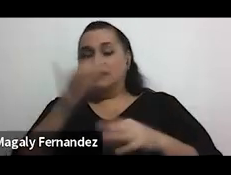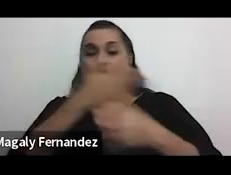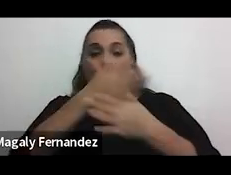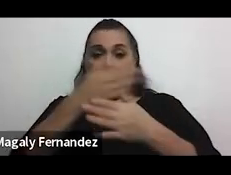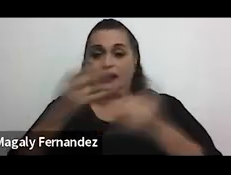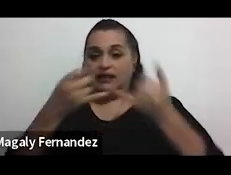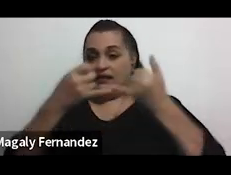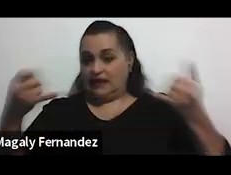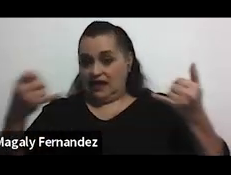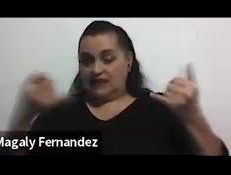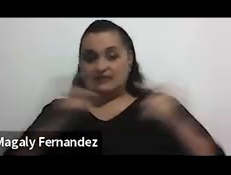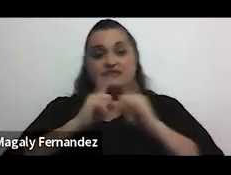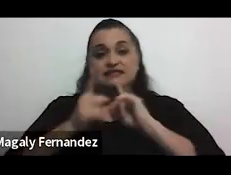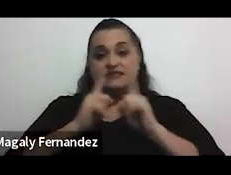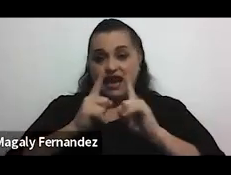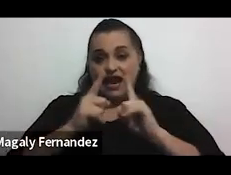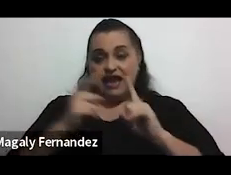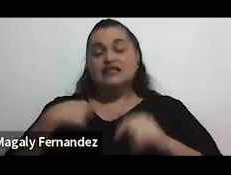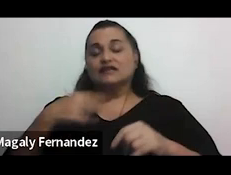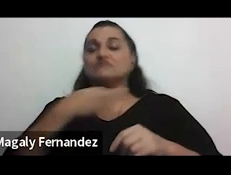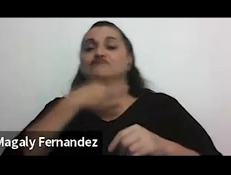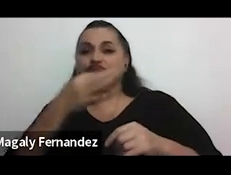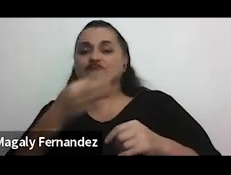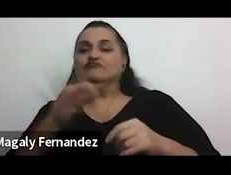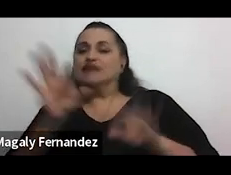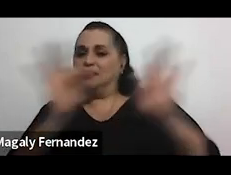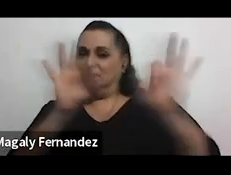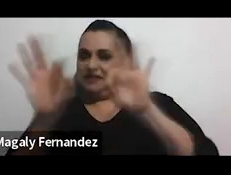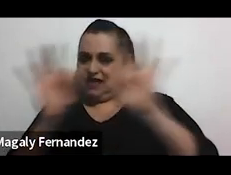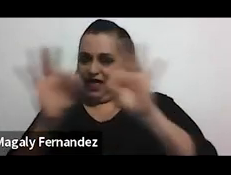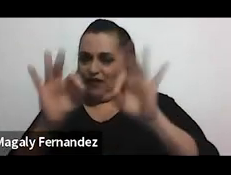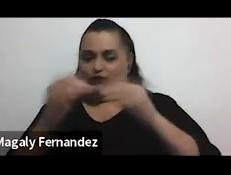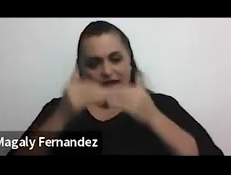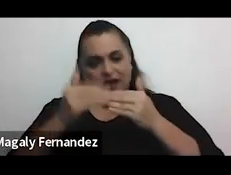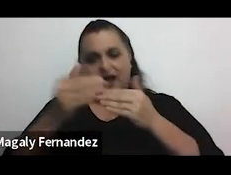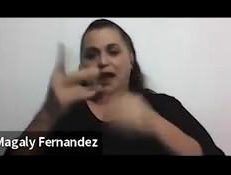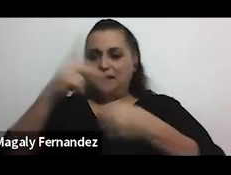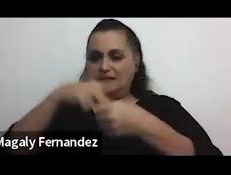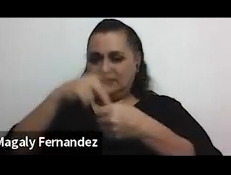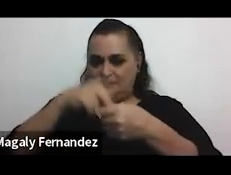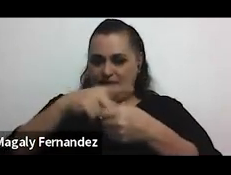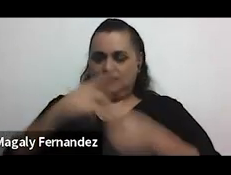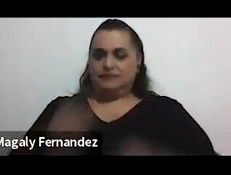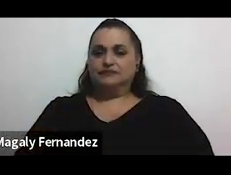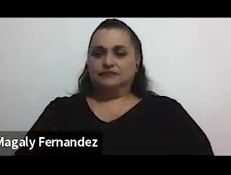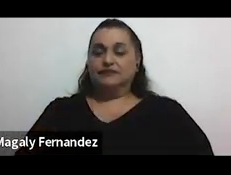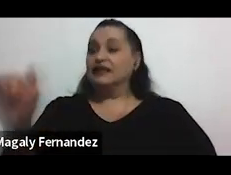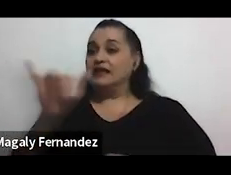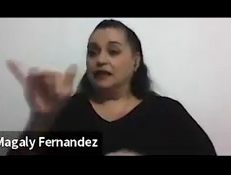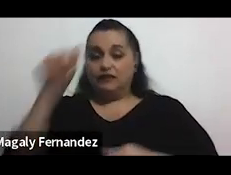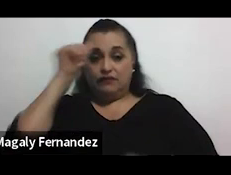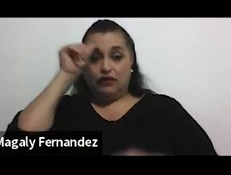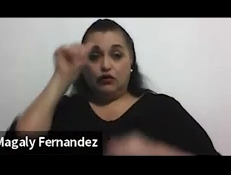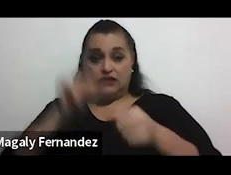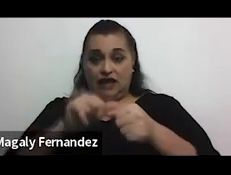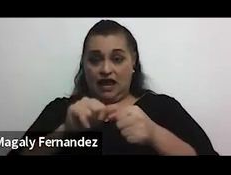en el chat y bueno cordialmente invitados invitados a participar también recordarles